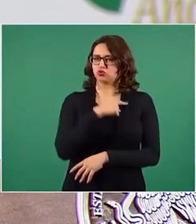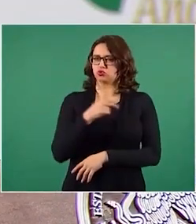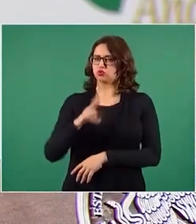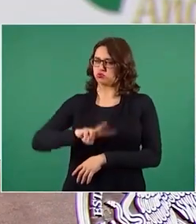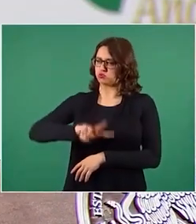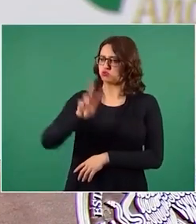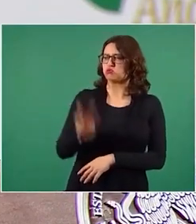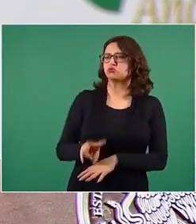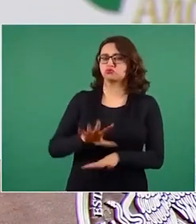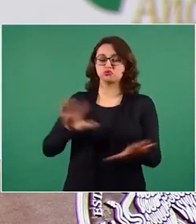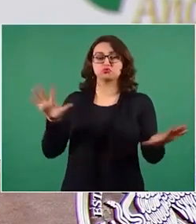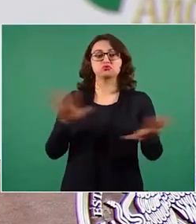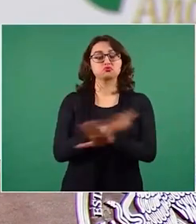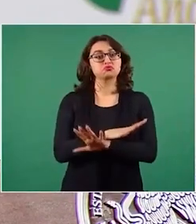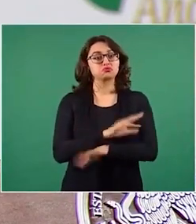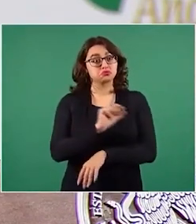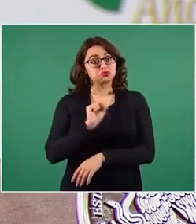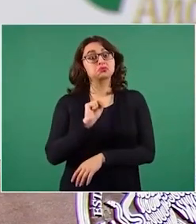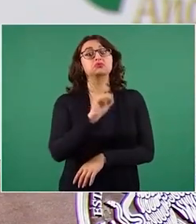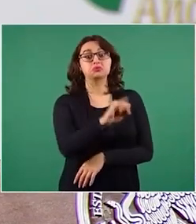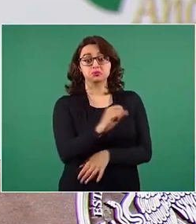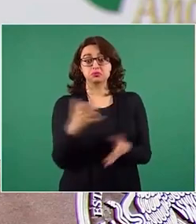y en su